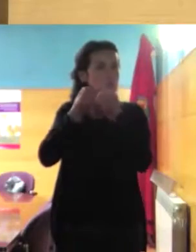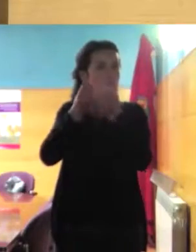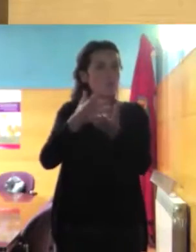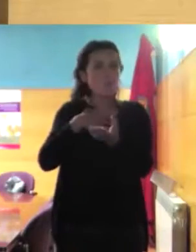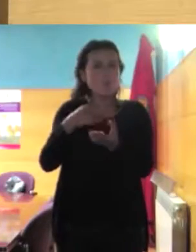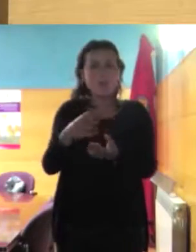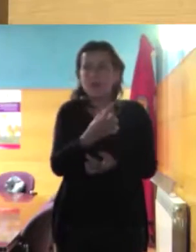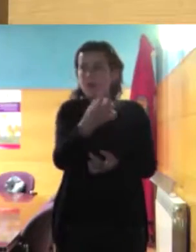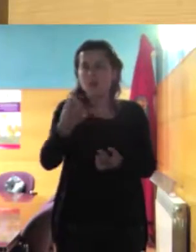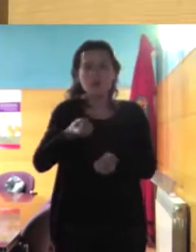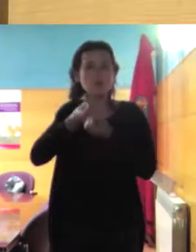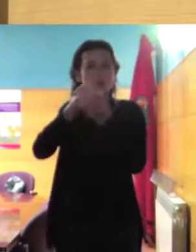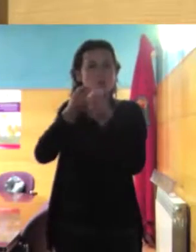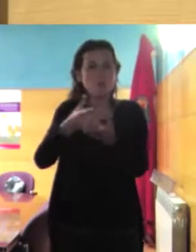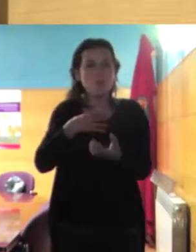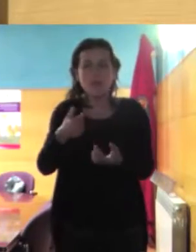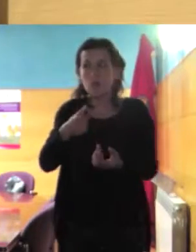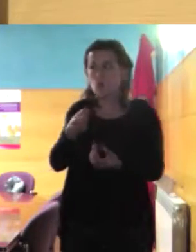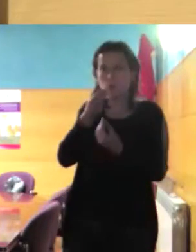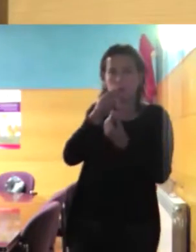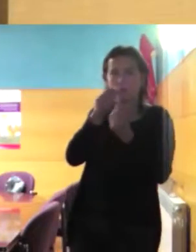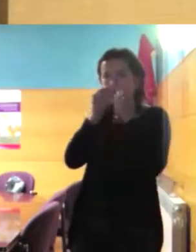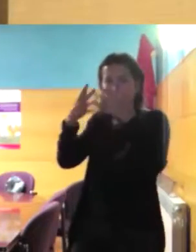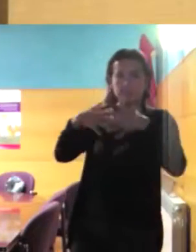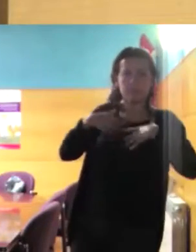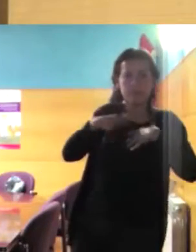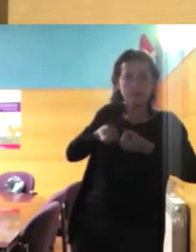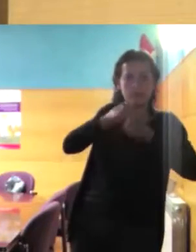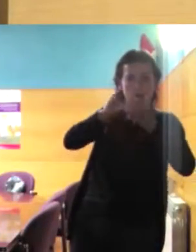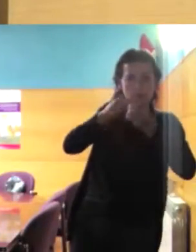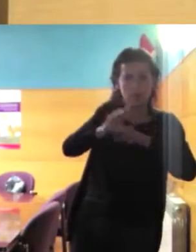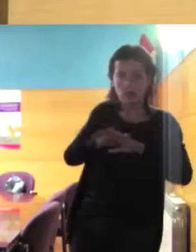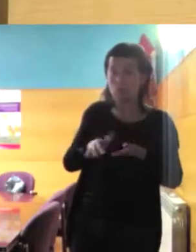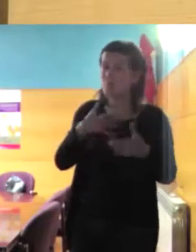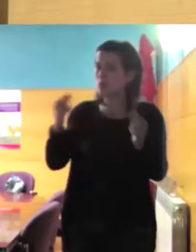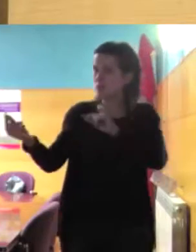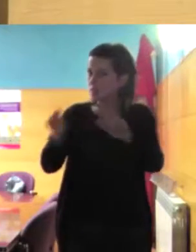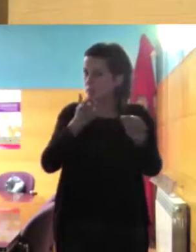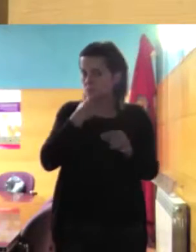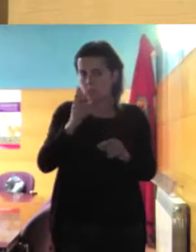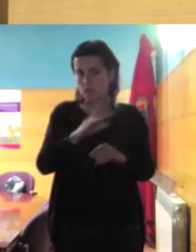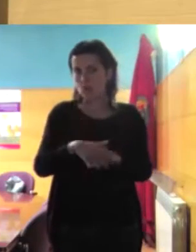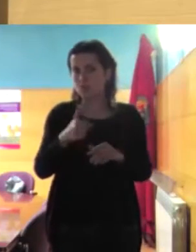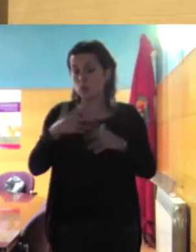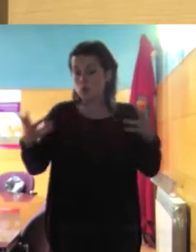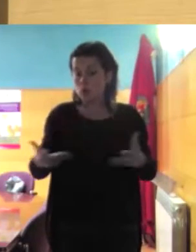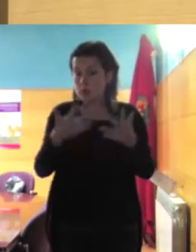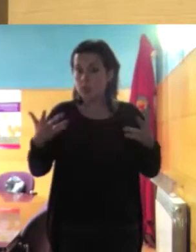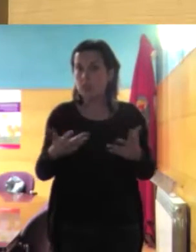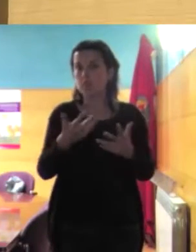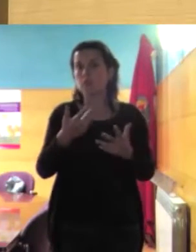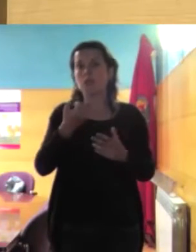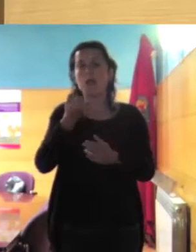pero vamos que el debate no es fácil yo creo os animo a que leáis la entrevista de Amelia